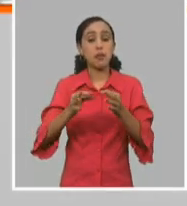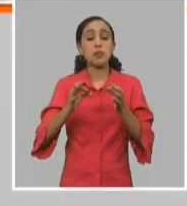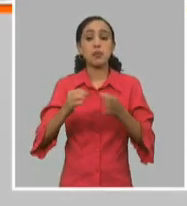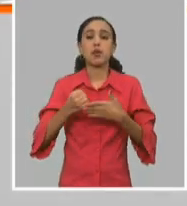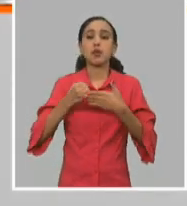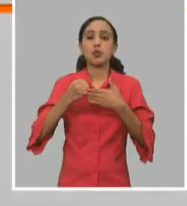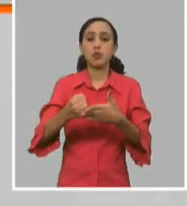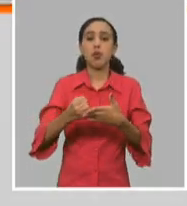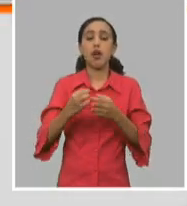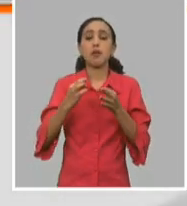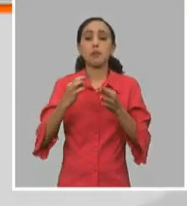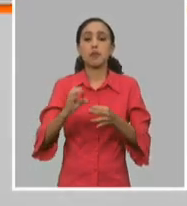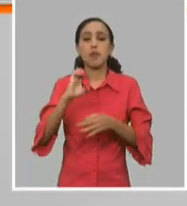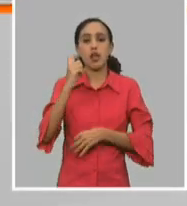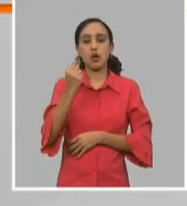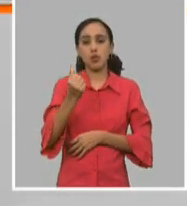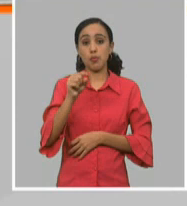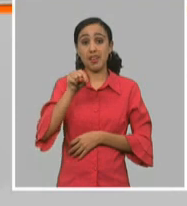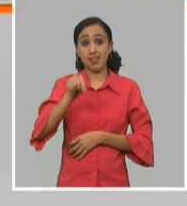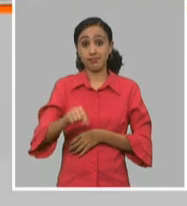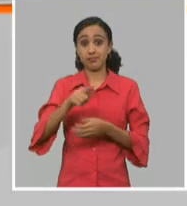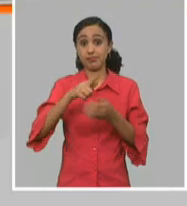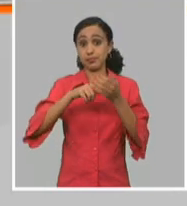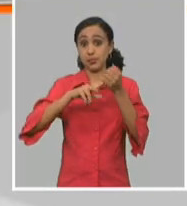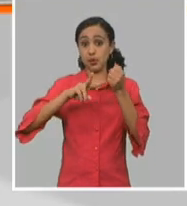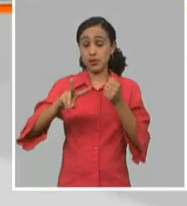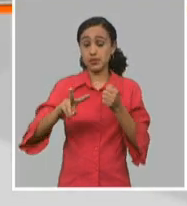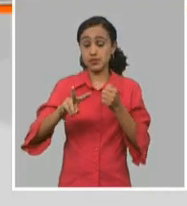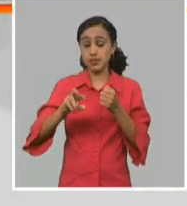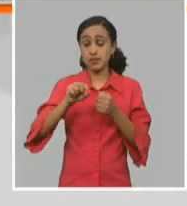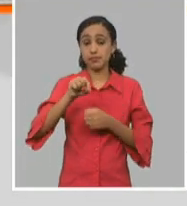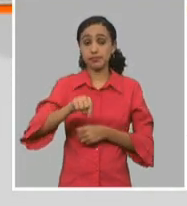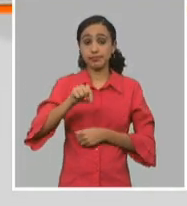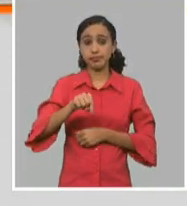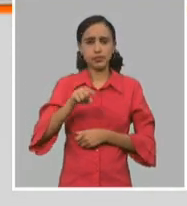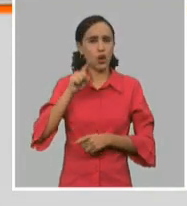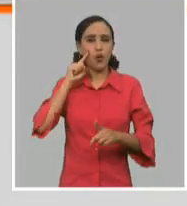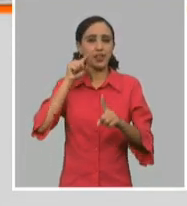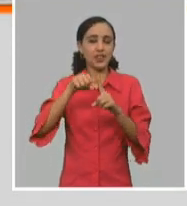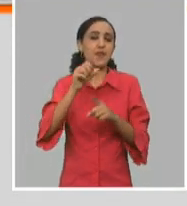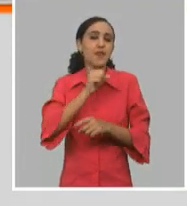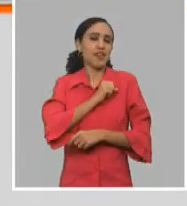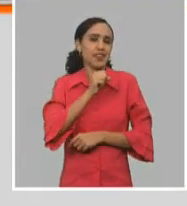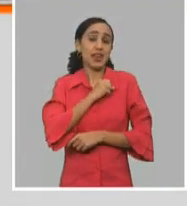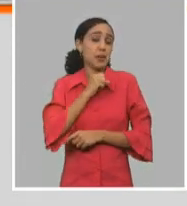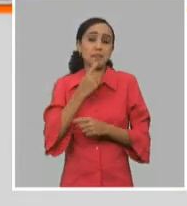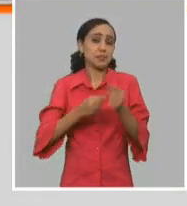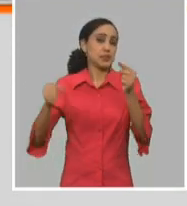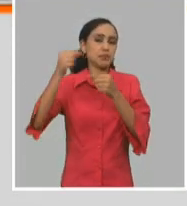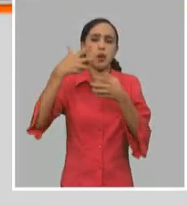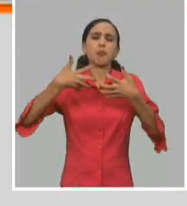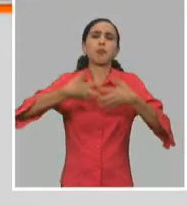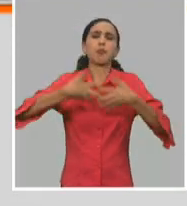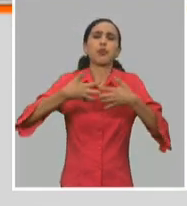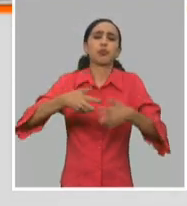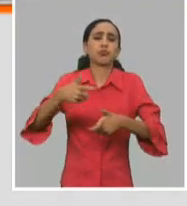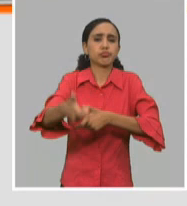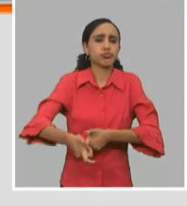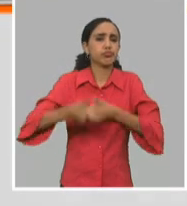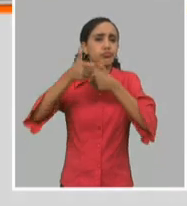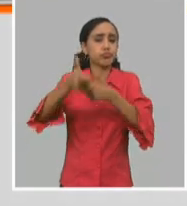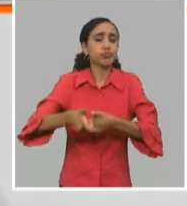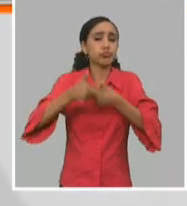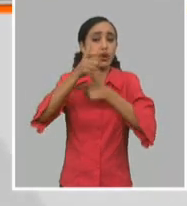contribuyera en el orden económico. Una provincia que está aspirando a convertirse en el gran polo productivo agrícola del